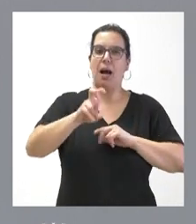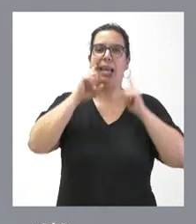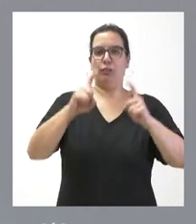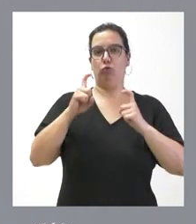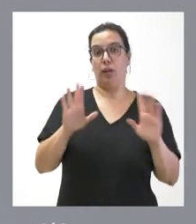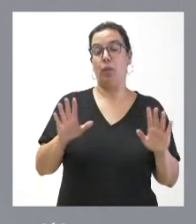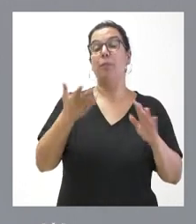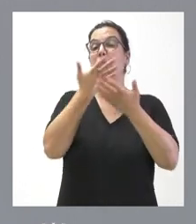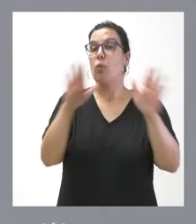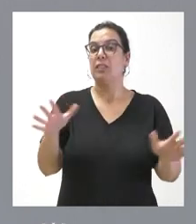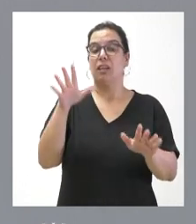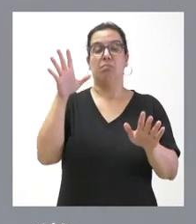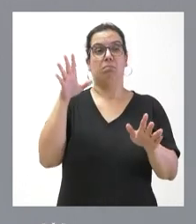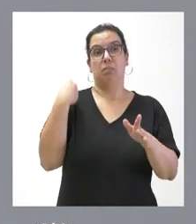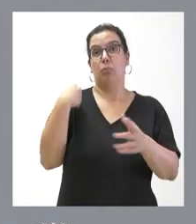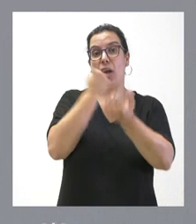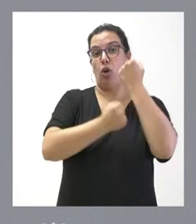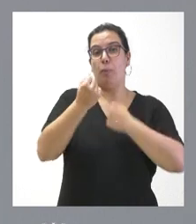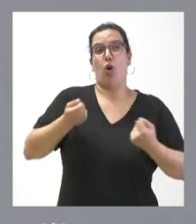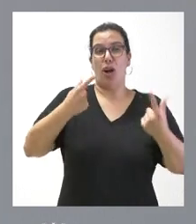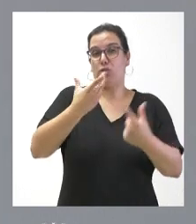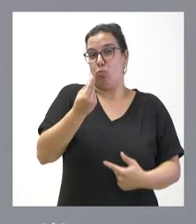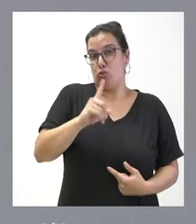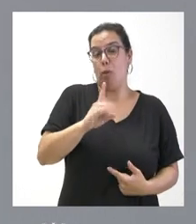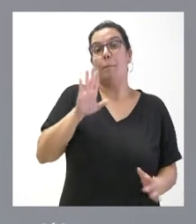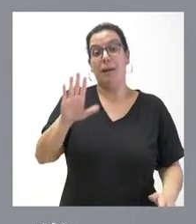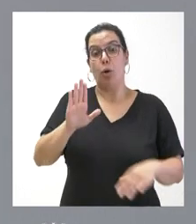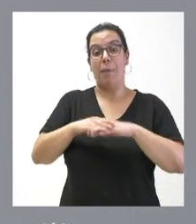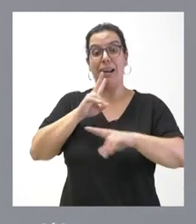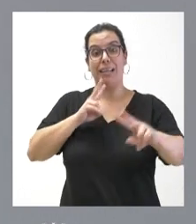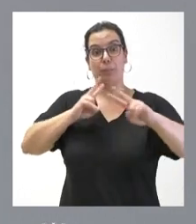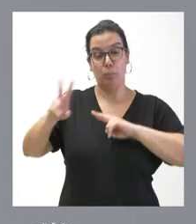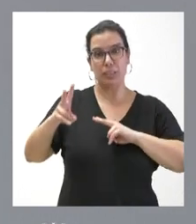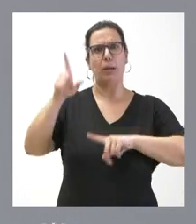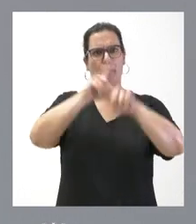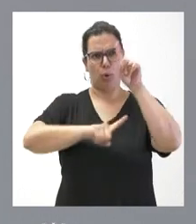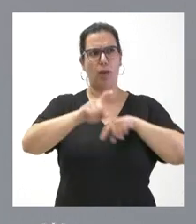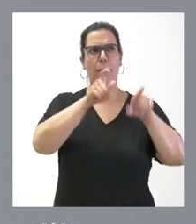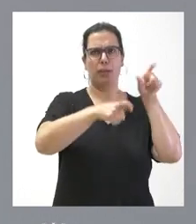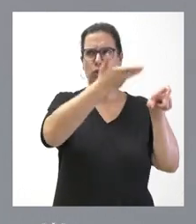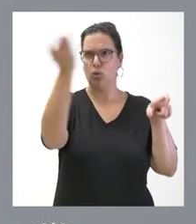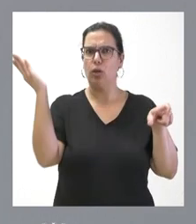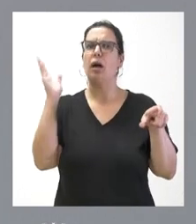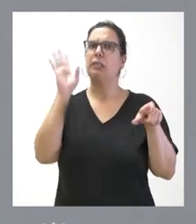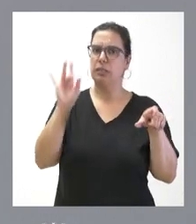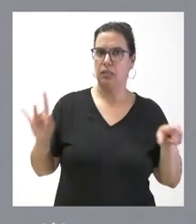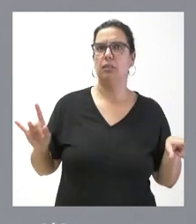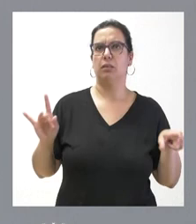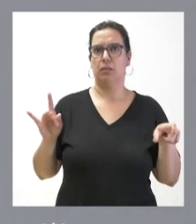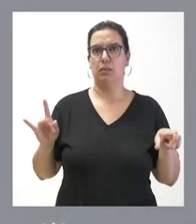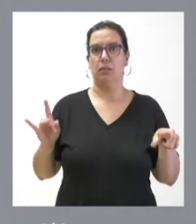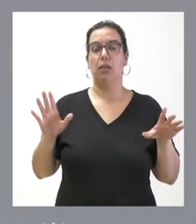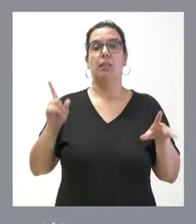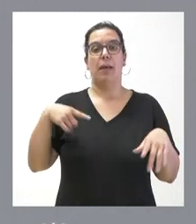caso, desde el punto de vista económico, no es muy alto, pero desde el punto de vista de respuesta a muchos problemas de muchas personas, sí lo es. Desde el punto de vista del